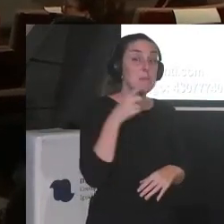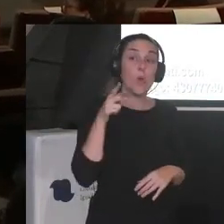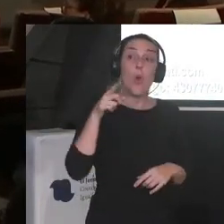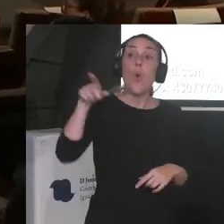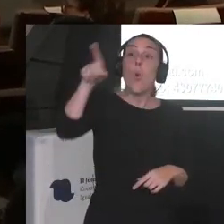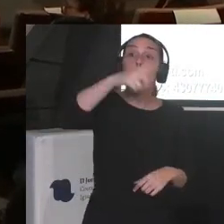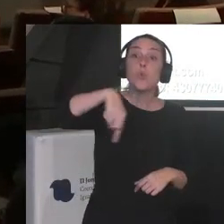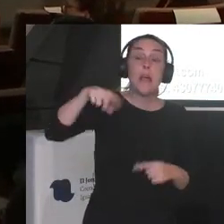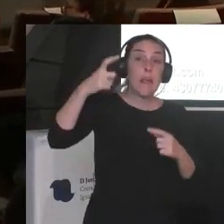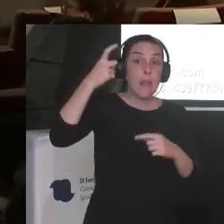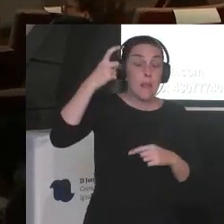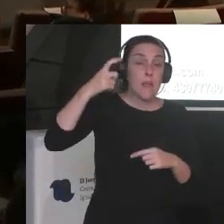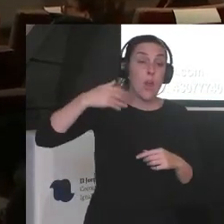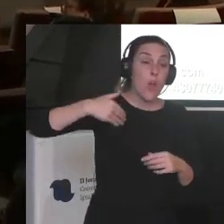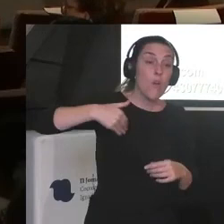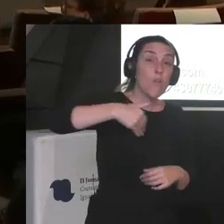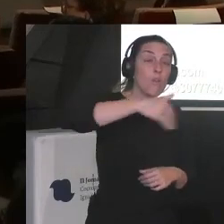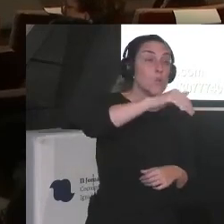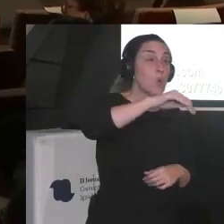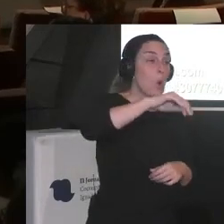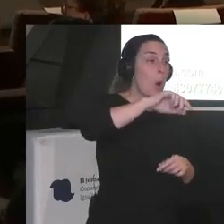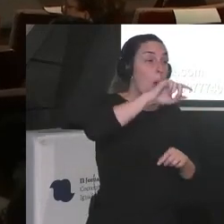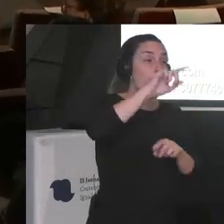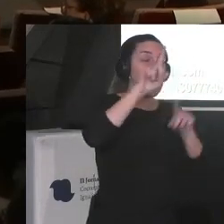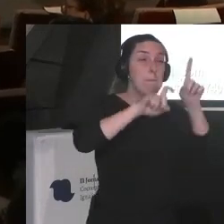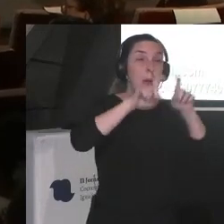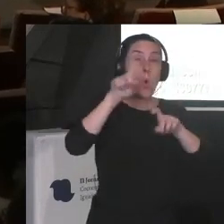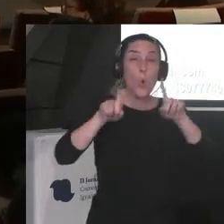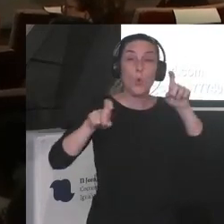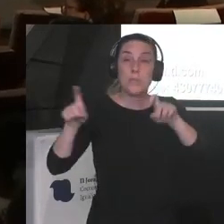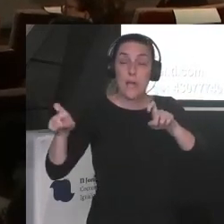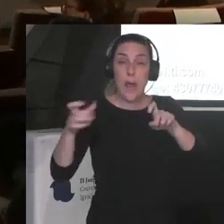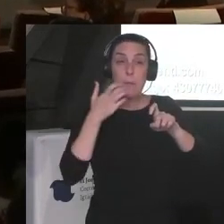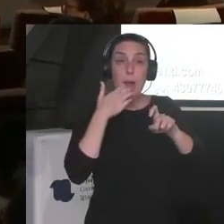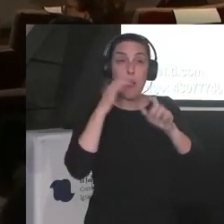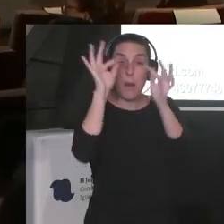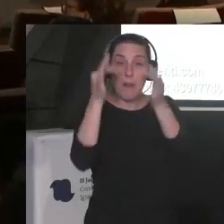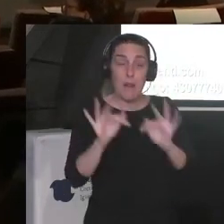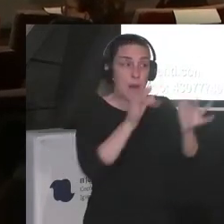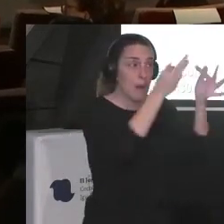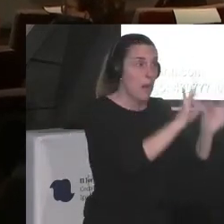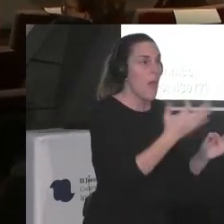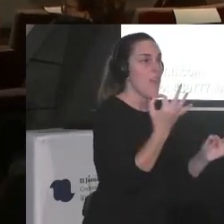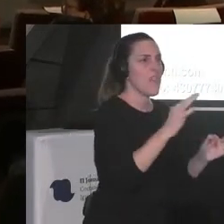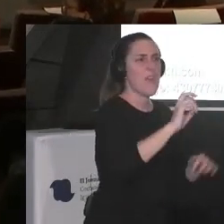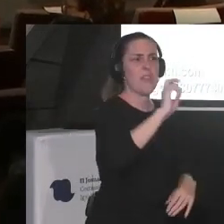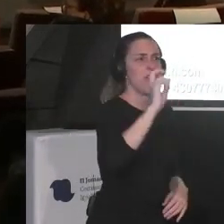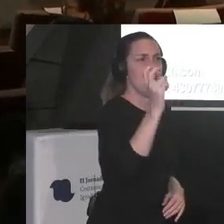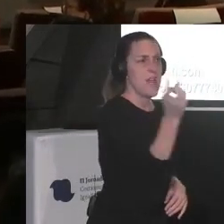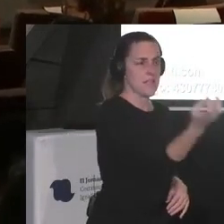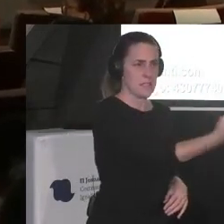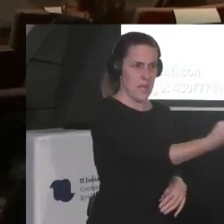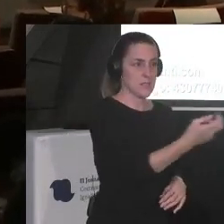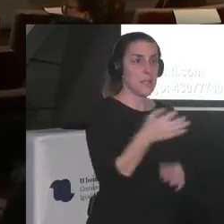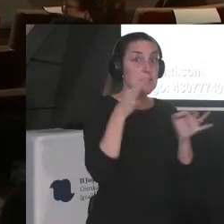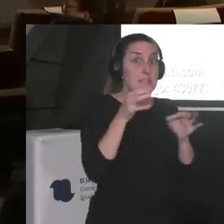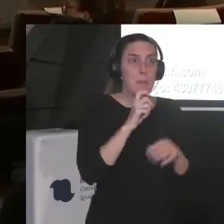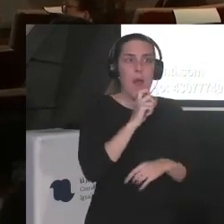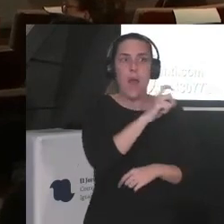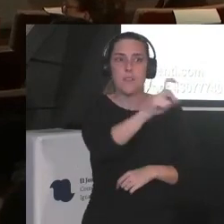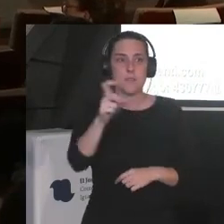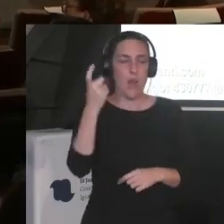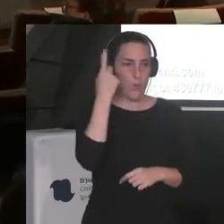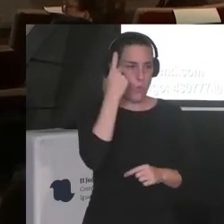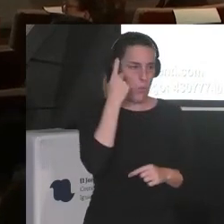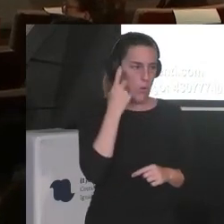coger una batería de preguntas en la calle personas diversas preguntéis de lo que preguntéis porque la sociedad es diversa ¿no? o sea que eso